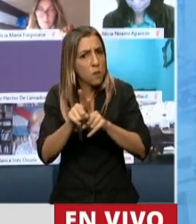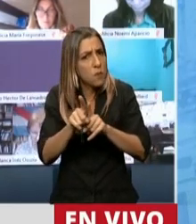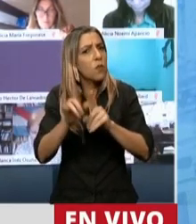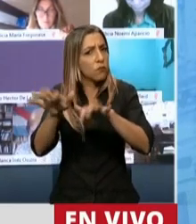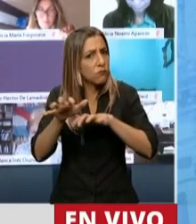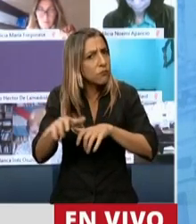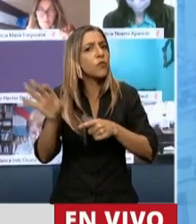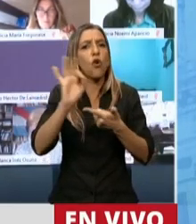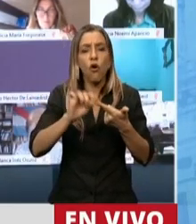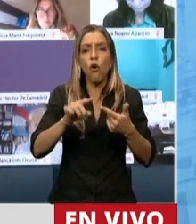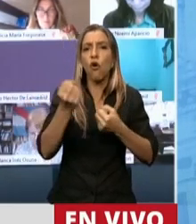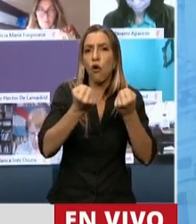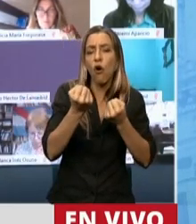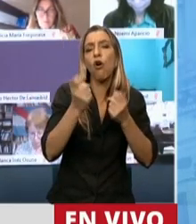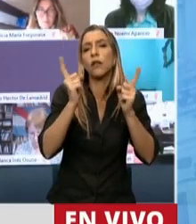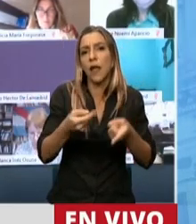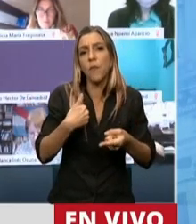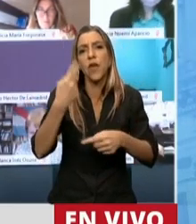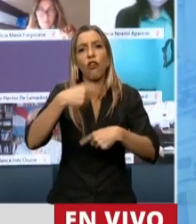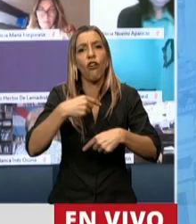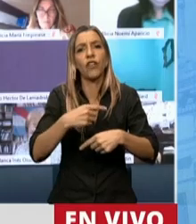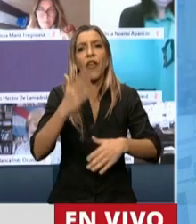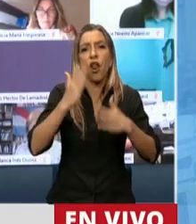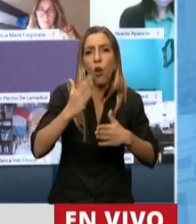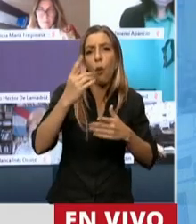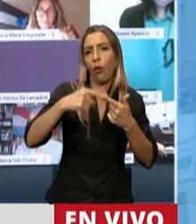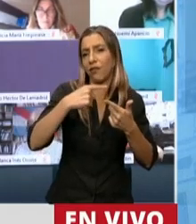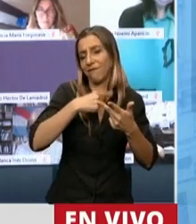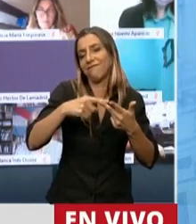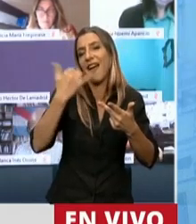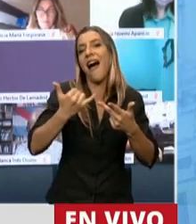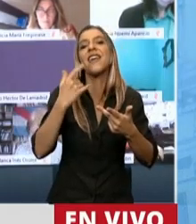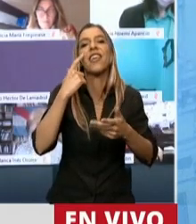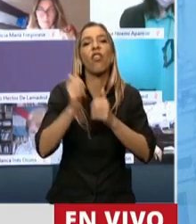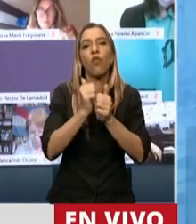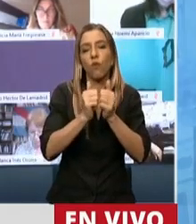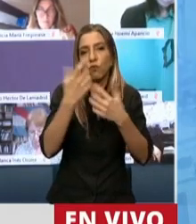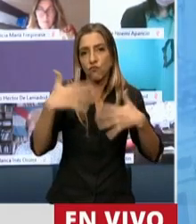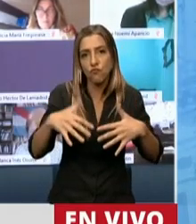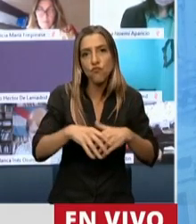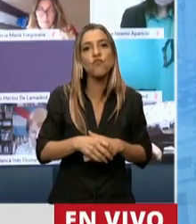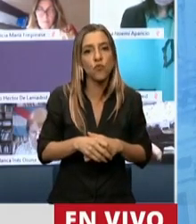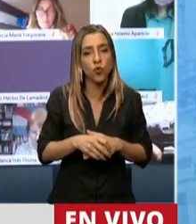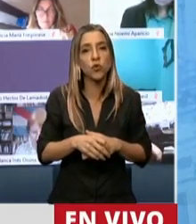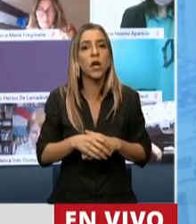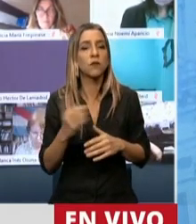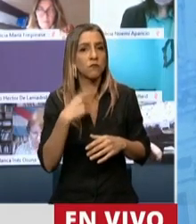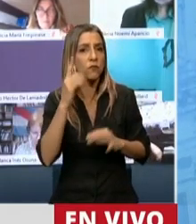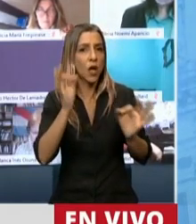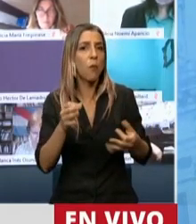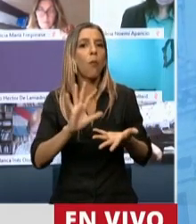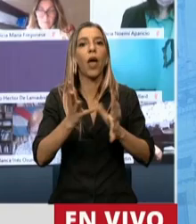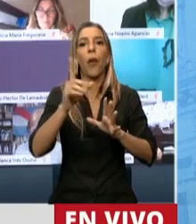automotriz. Fíjese la robótica, la significancia que tienen los procesos industriales, que puede tener la automatización de procesos, la